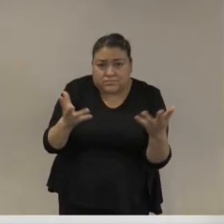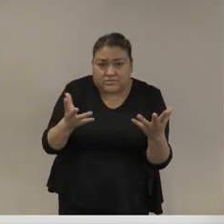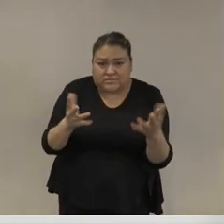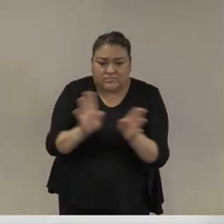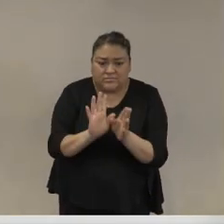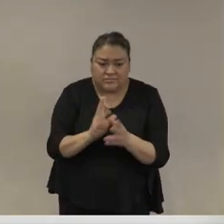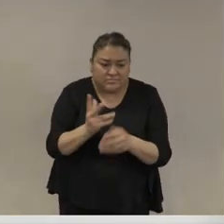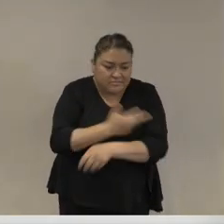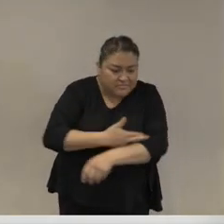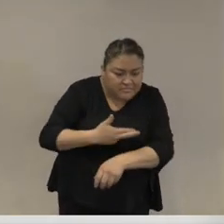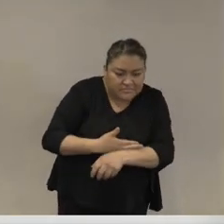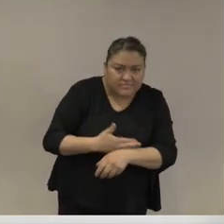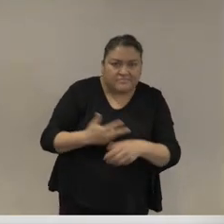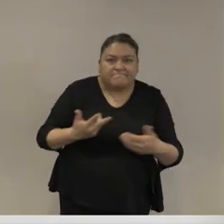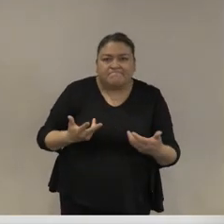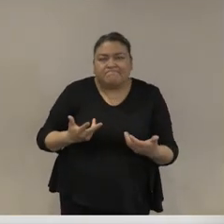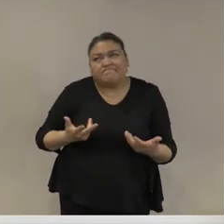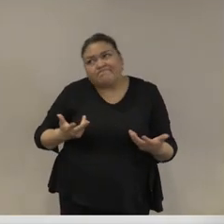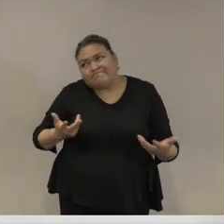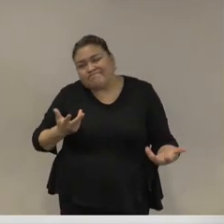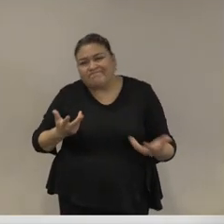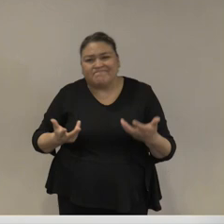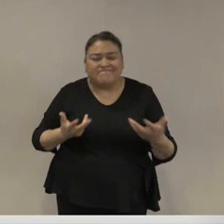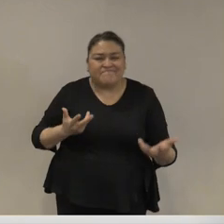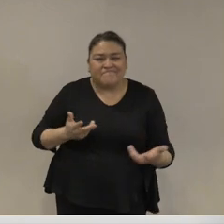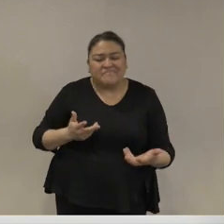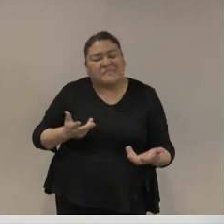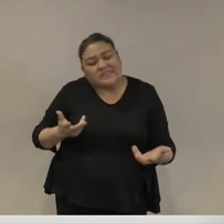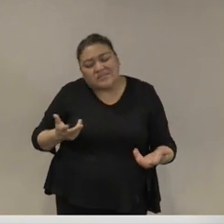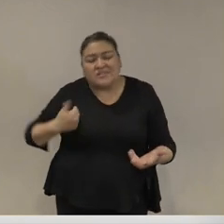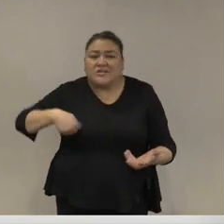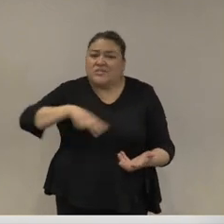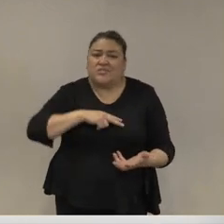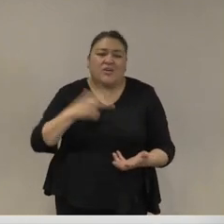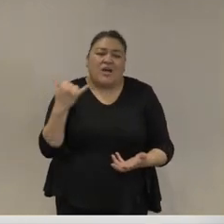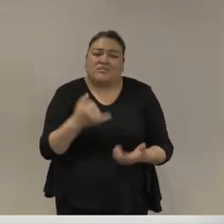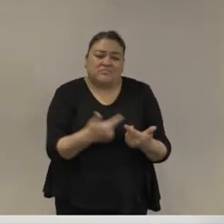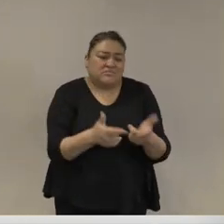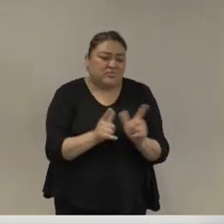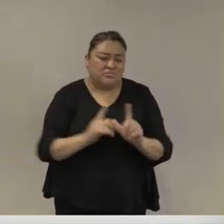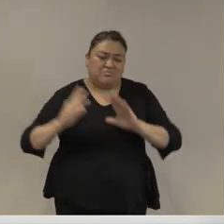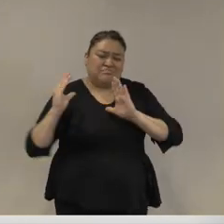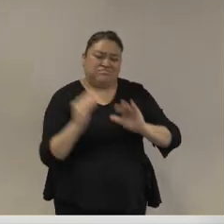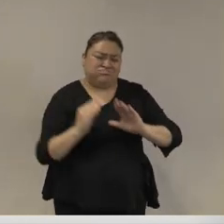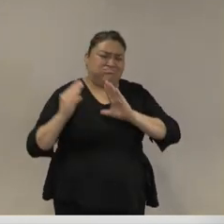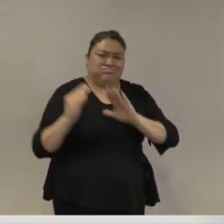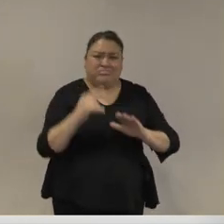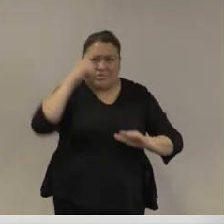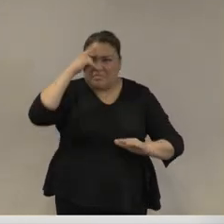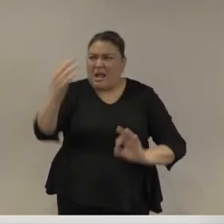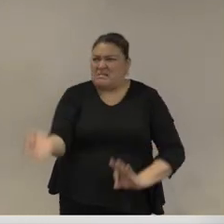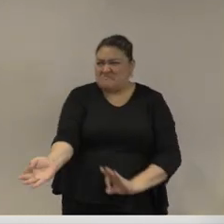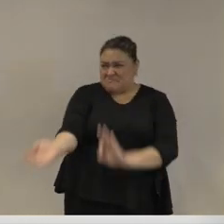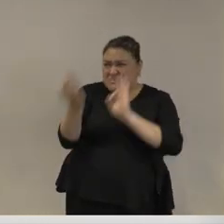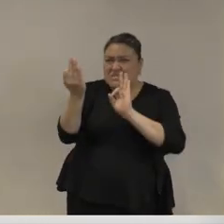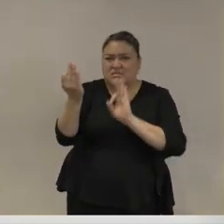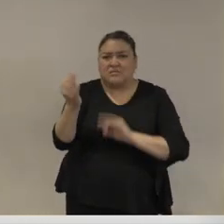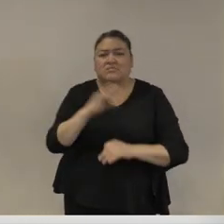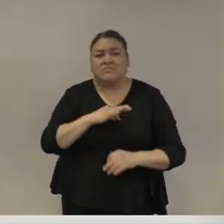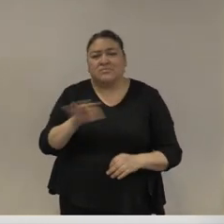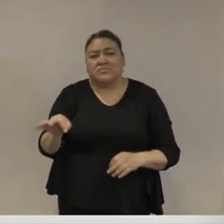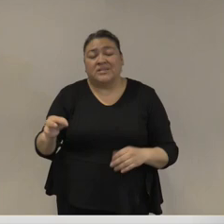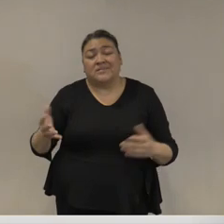estrategia pues estamos llegando a esa salida de manera muy tortuosa sin